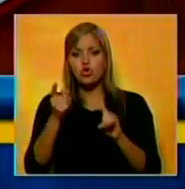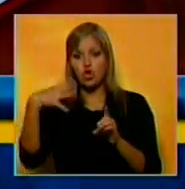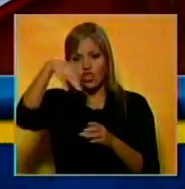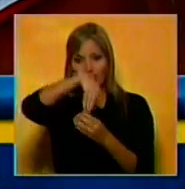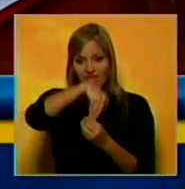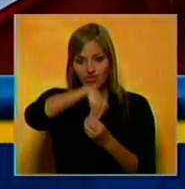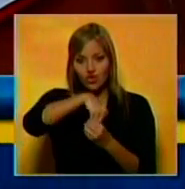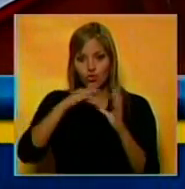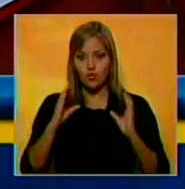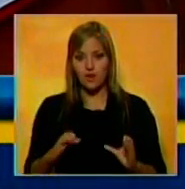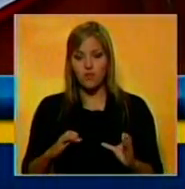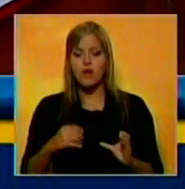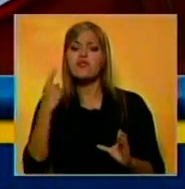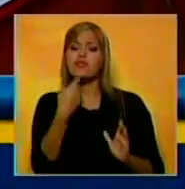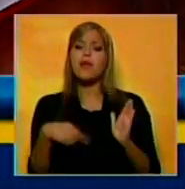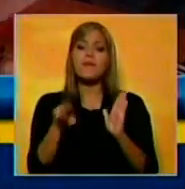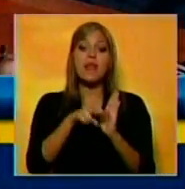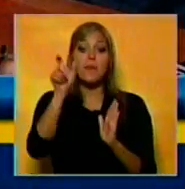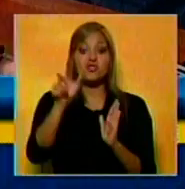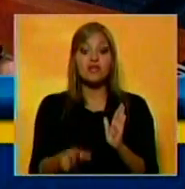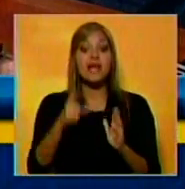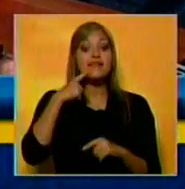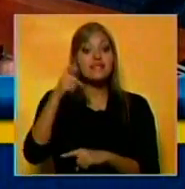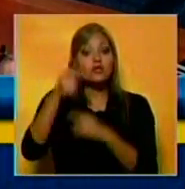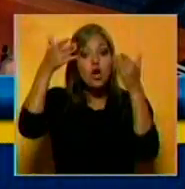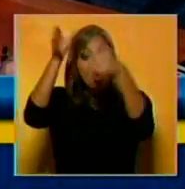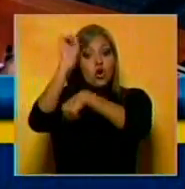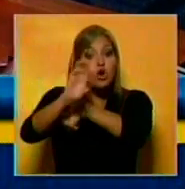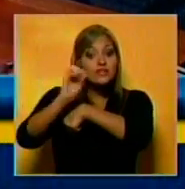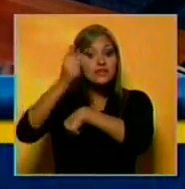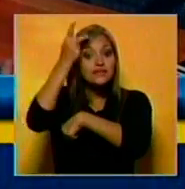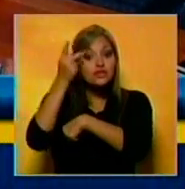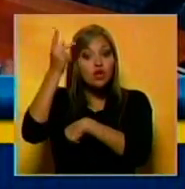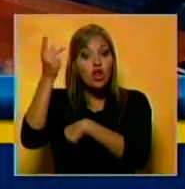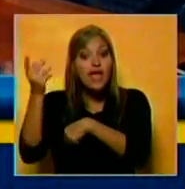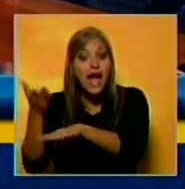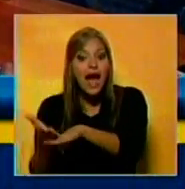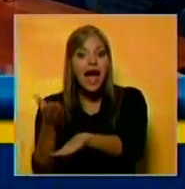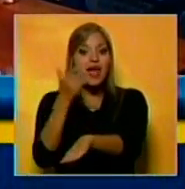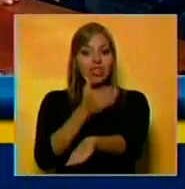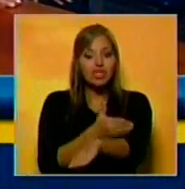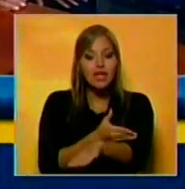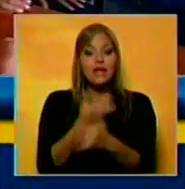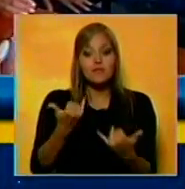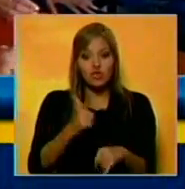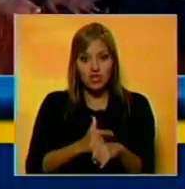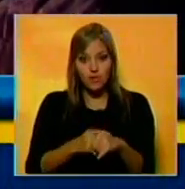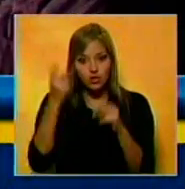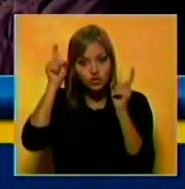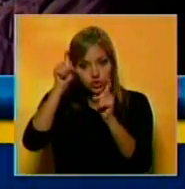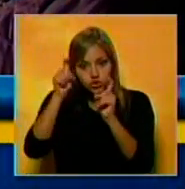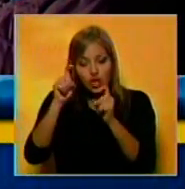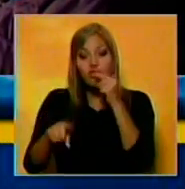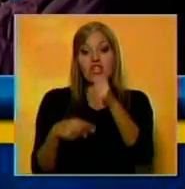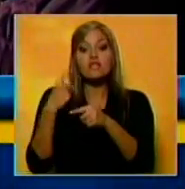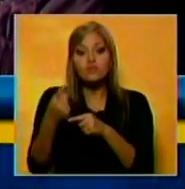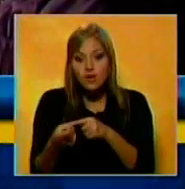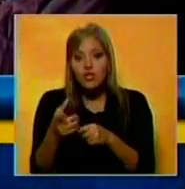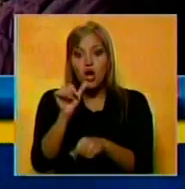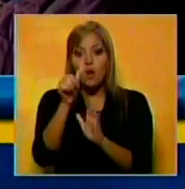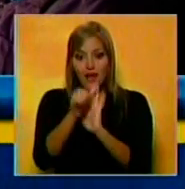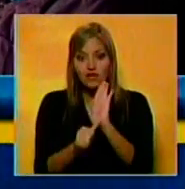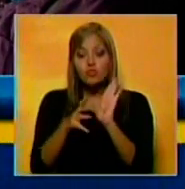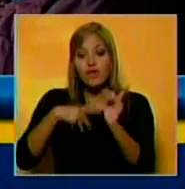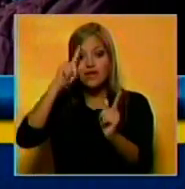Los especialistas insisten que el paciente requiere de un asesoramiento psicológico antes, durante y posterior a la intervención para